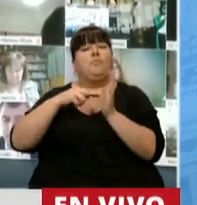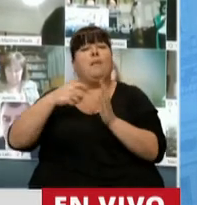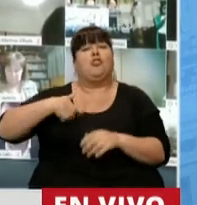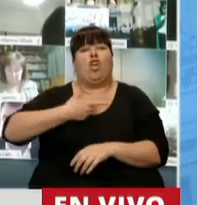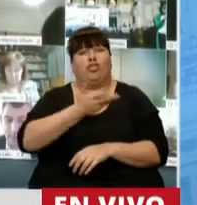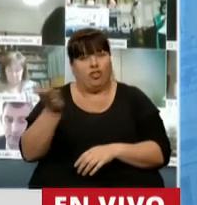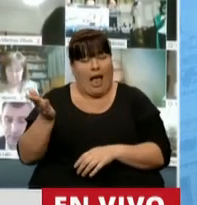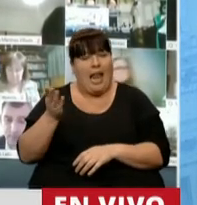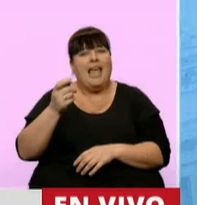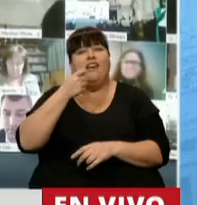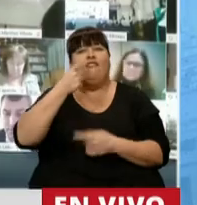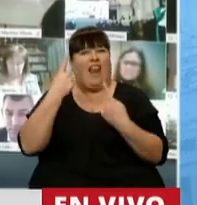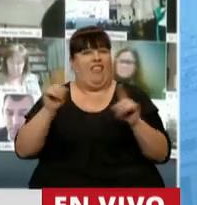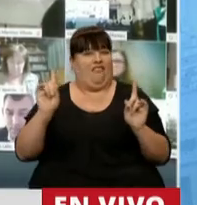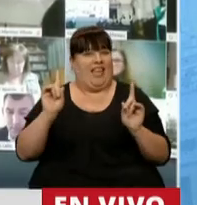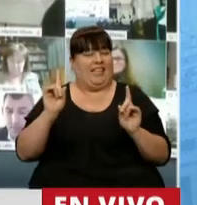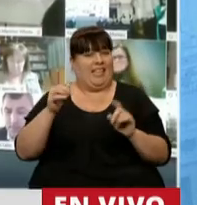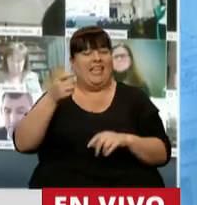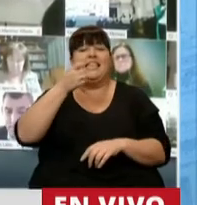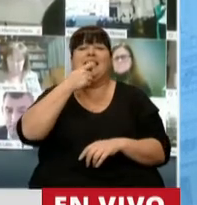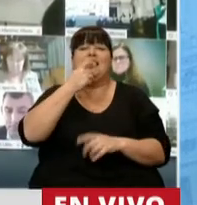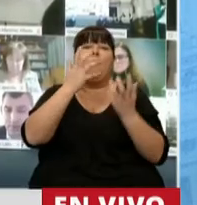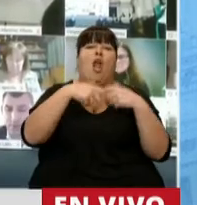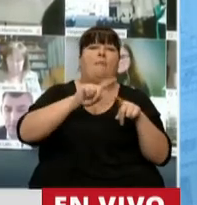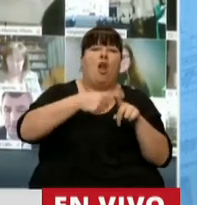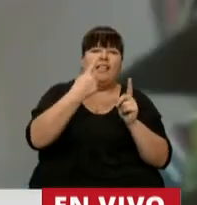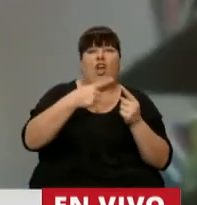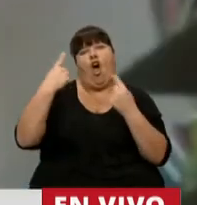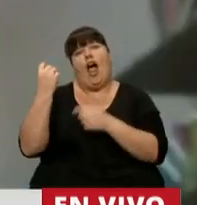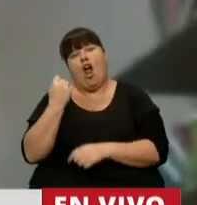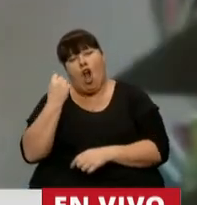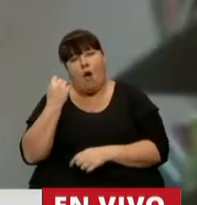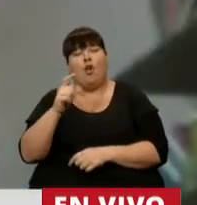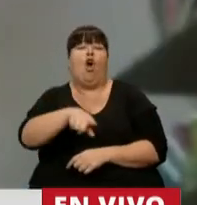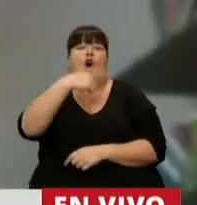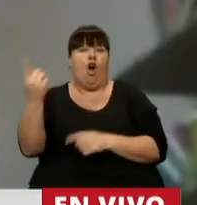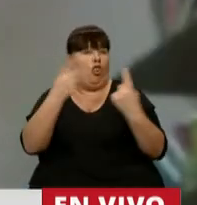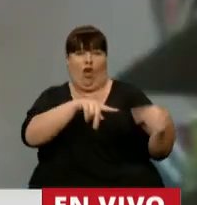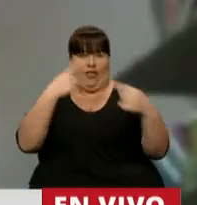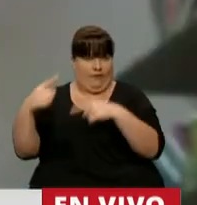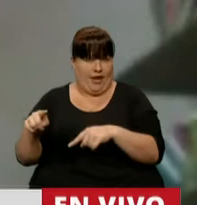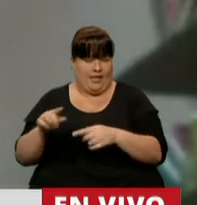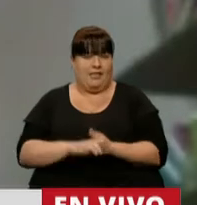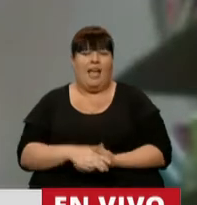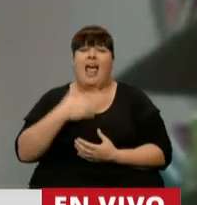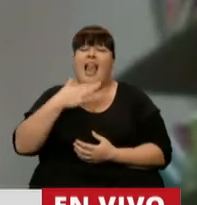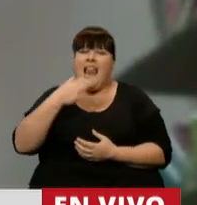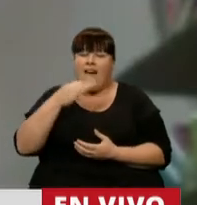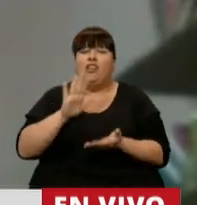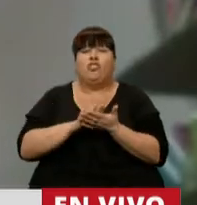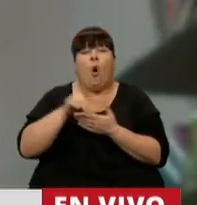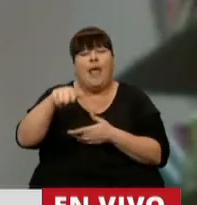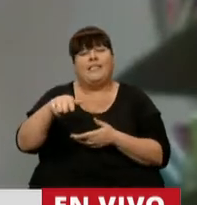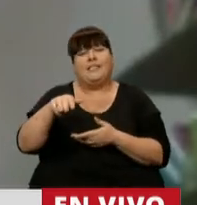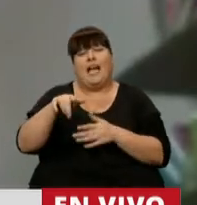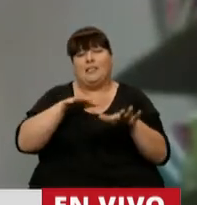sociales hubieran sido muy diferentes entre un programa político y económico y entre otros. La verdad que dentro de este análisis